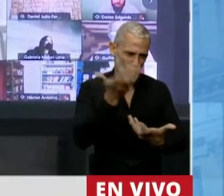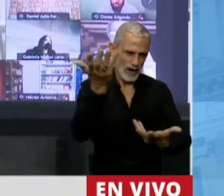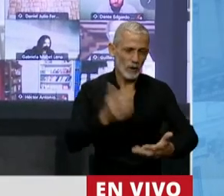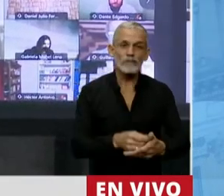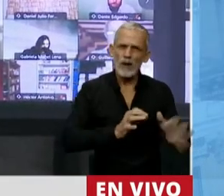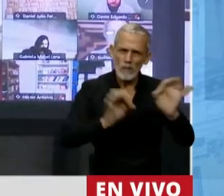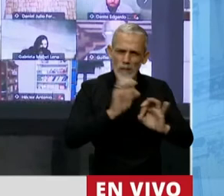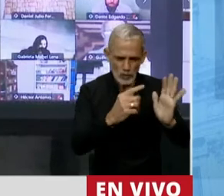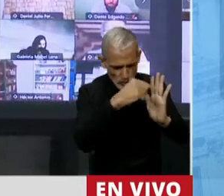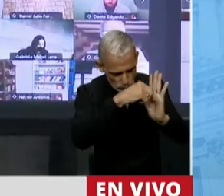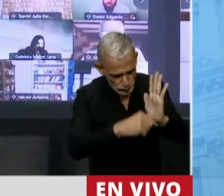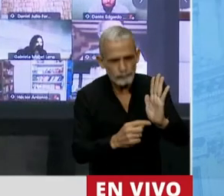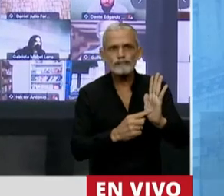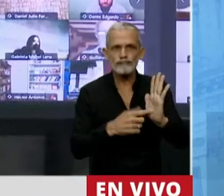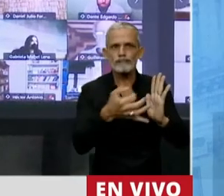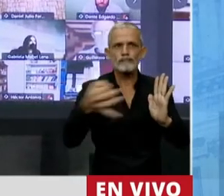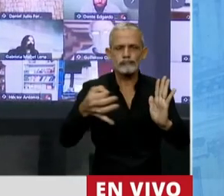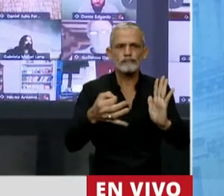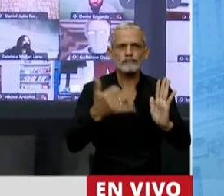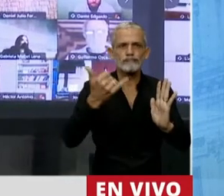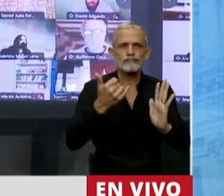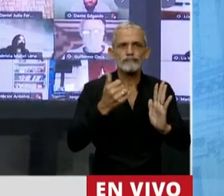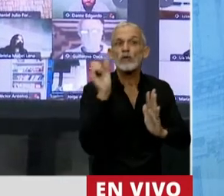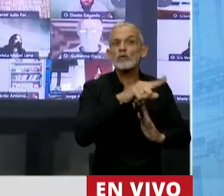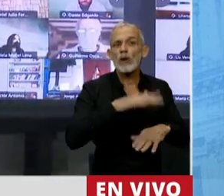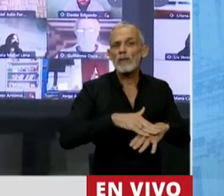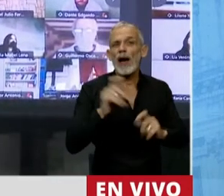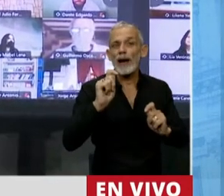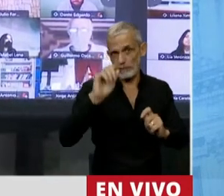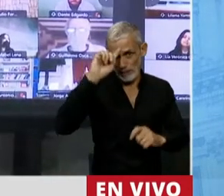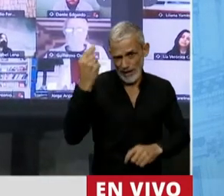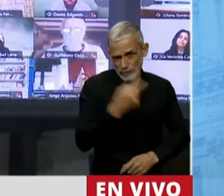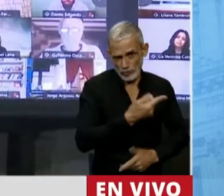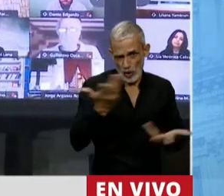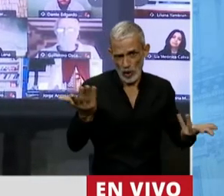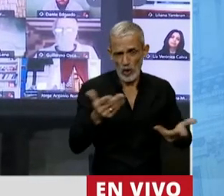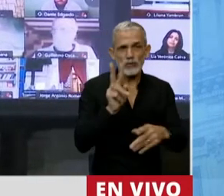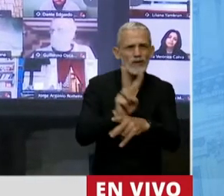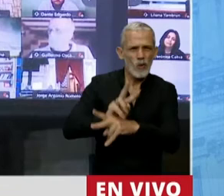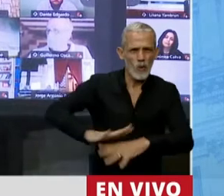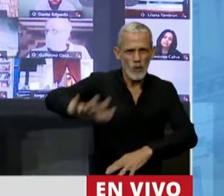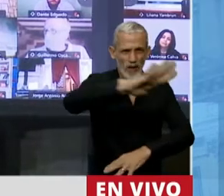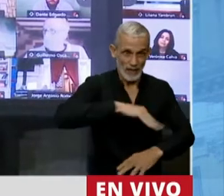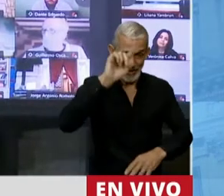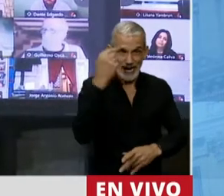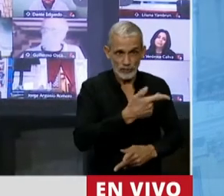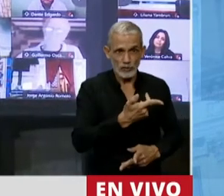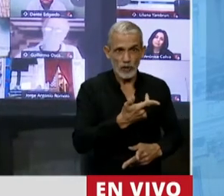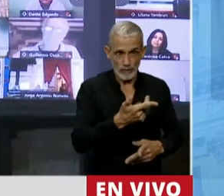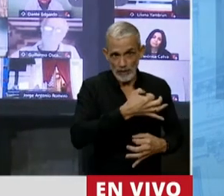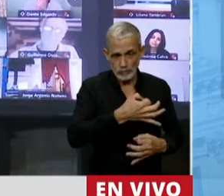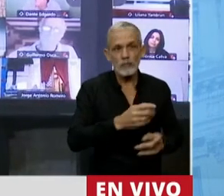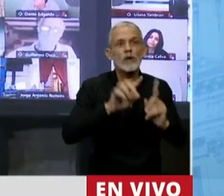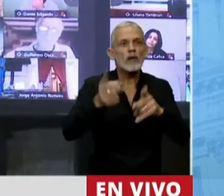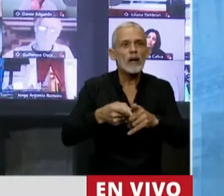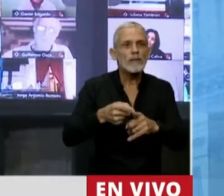proyecto, digamos, es cierto que corresponde a la Nación los principios mínimos de protección. Pero también es cierto que